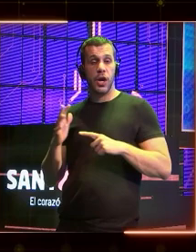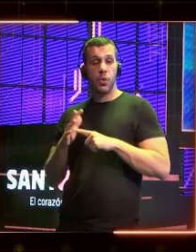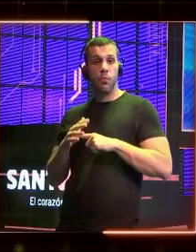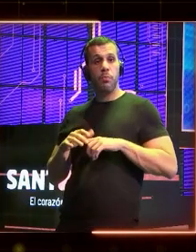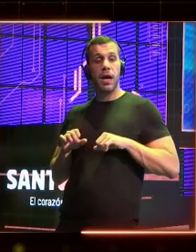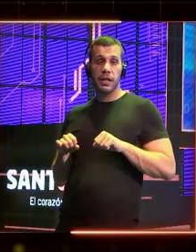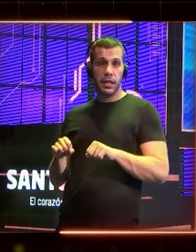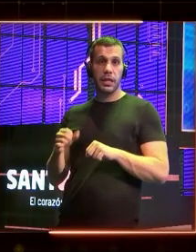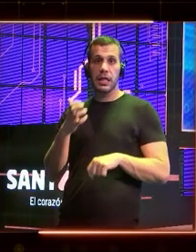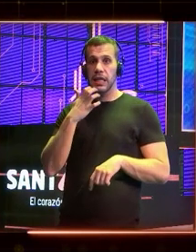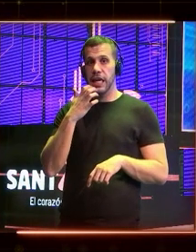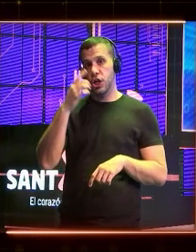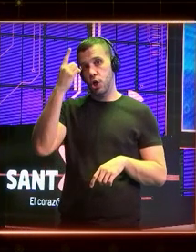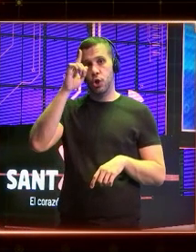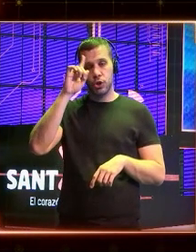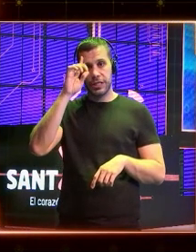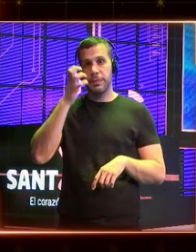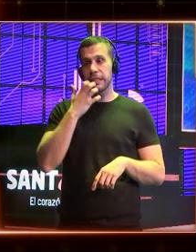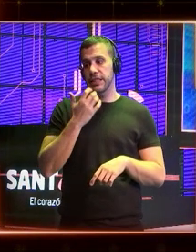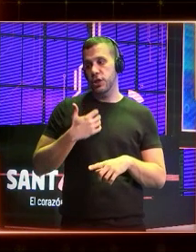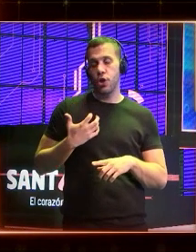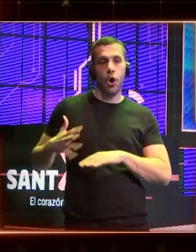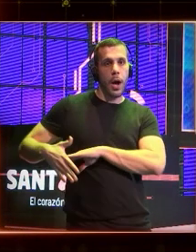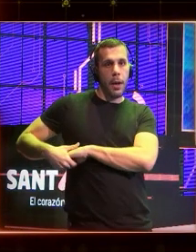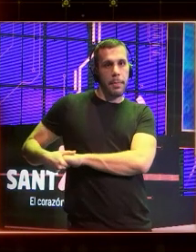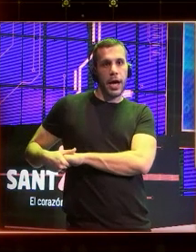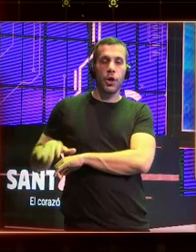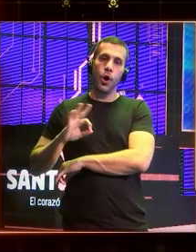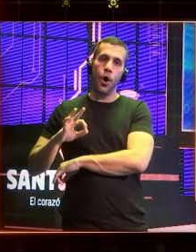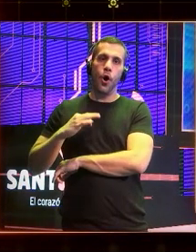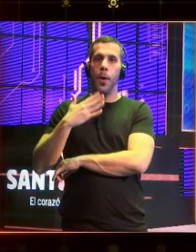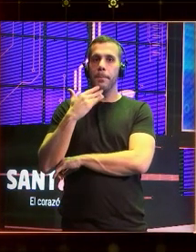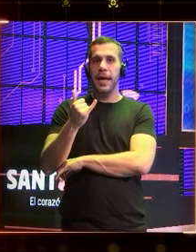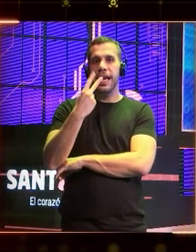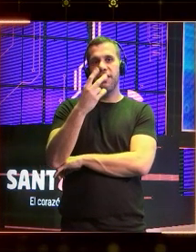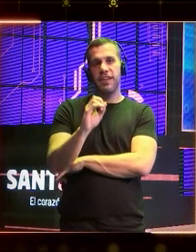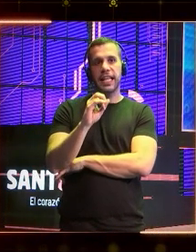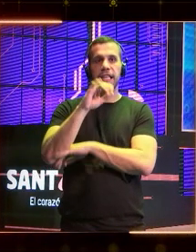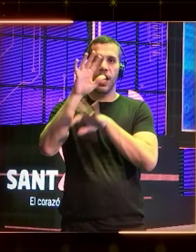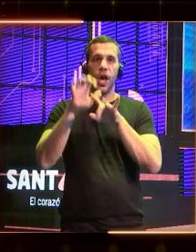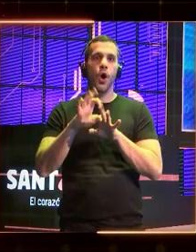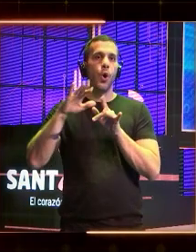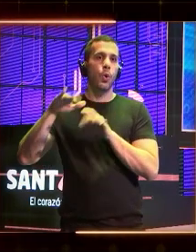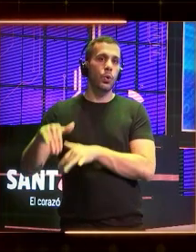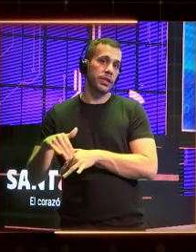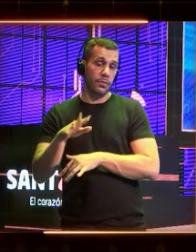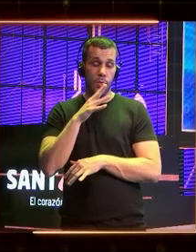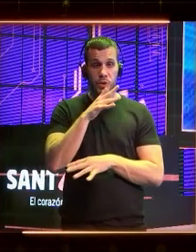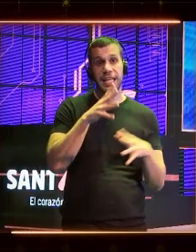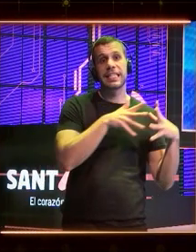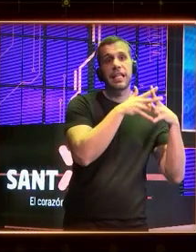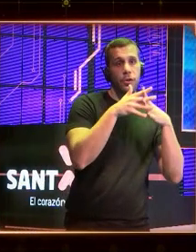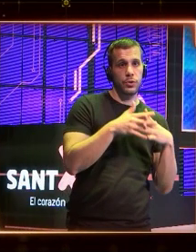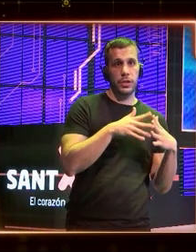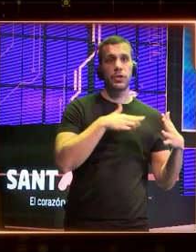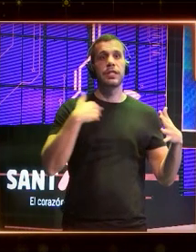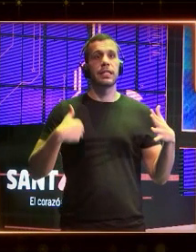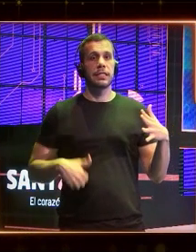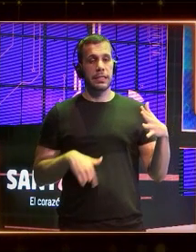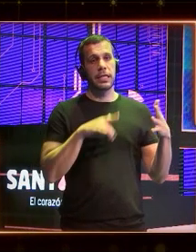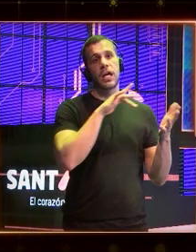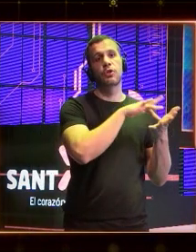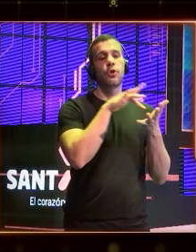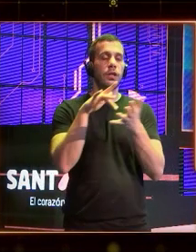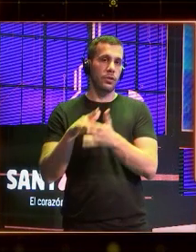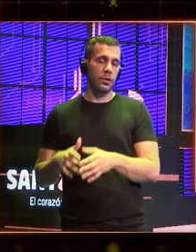de mano en el parque que sepa su cuenta corriente y los últimos 20 mails porque esto ocurre en China. Ocurre en Estados Unidos que la gente se hace la manifestación de Black